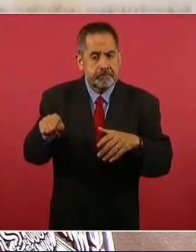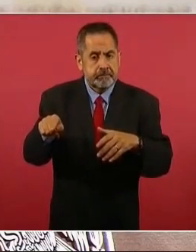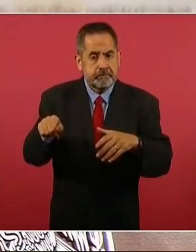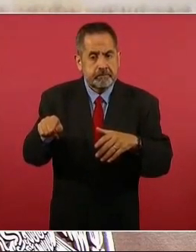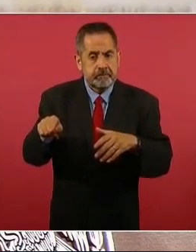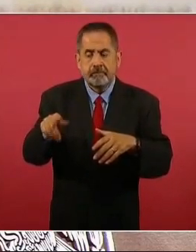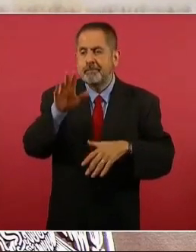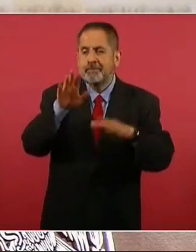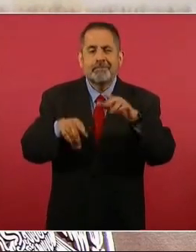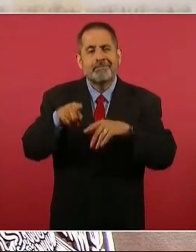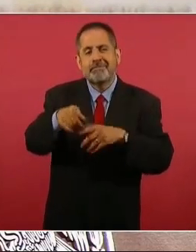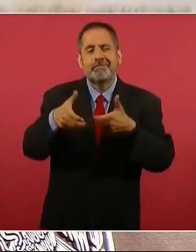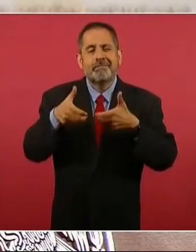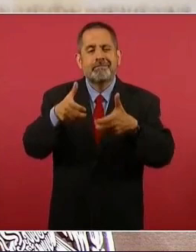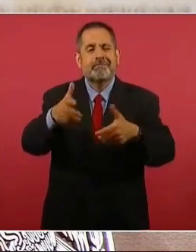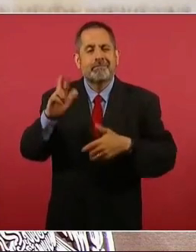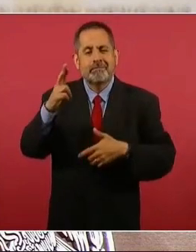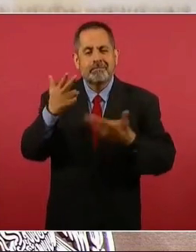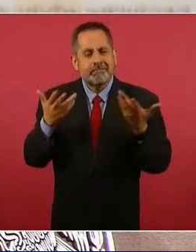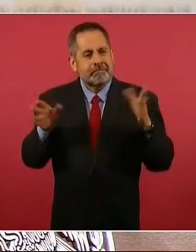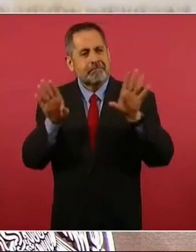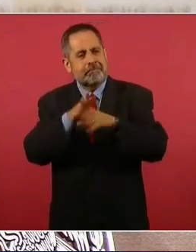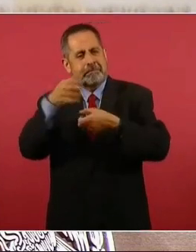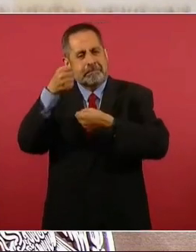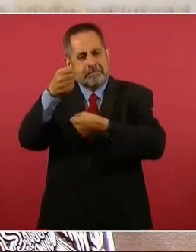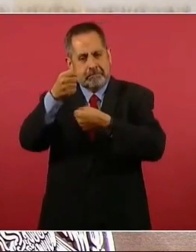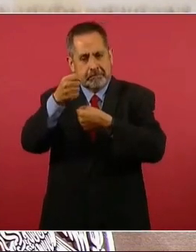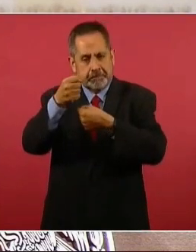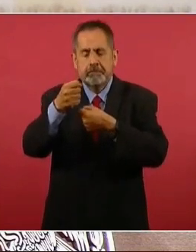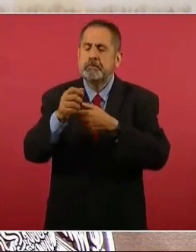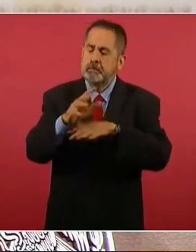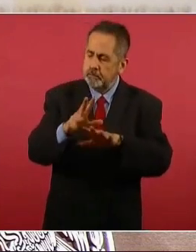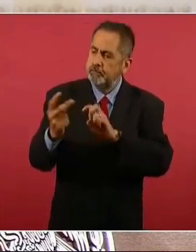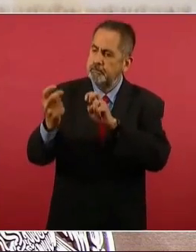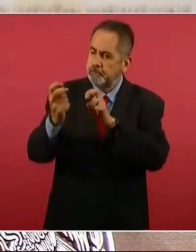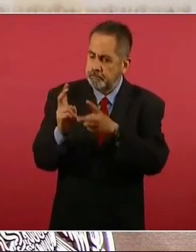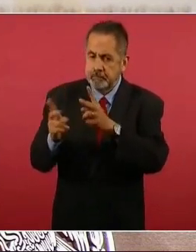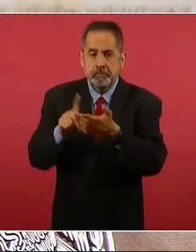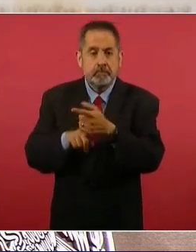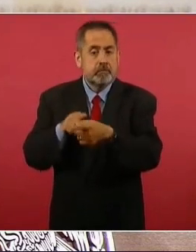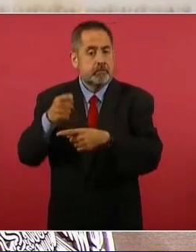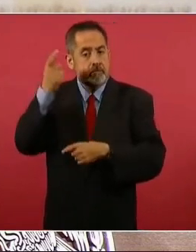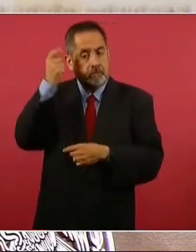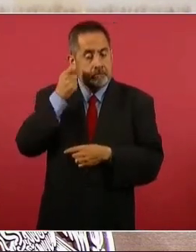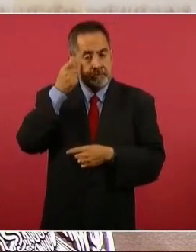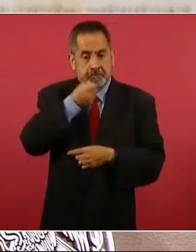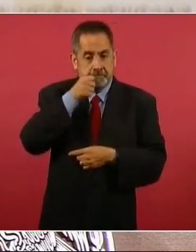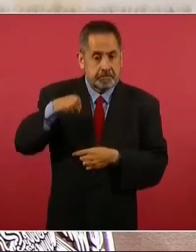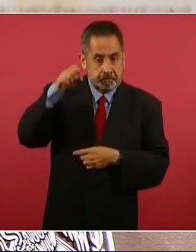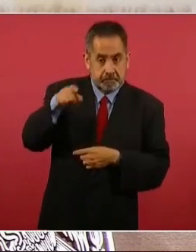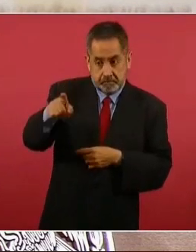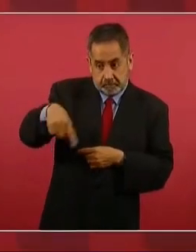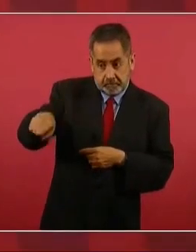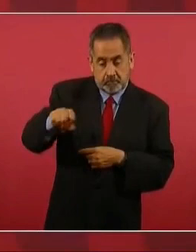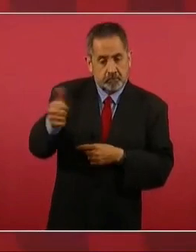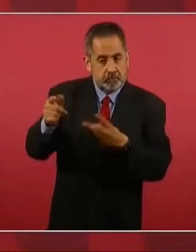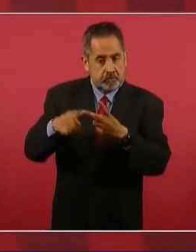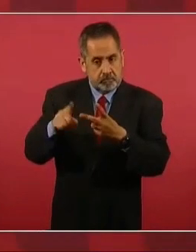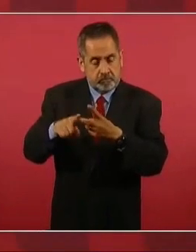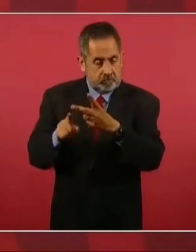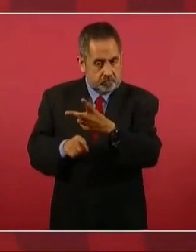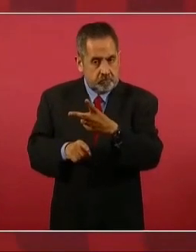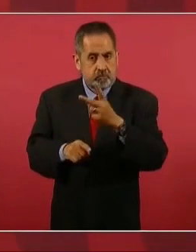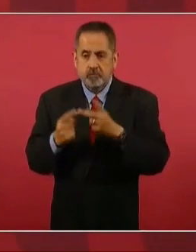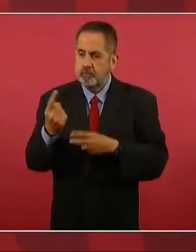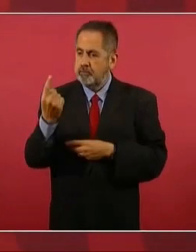de Reforma y demás, porque está por un lado esta parte de lo de cesantina, edad, avanzada y vejez. Y este otro caso, que